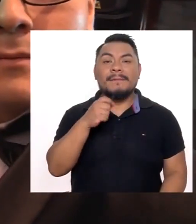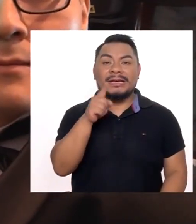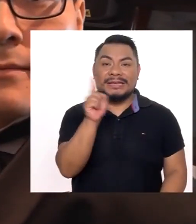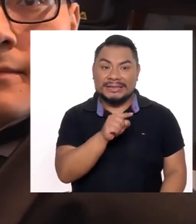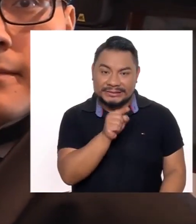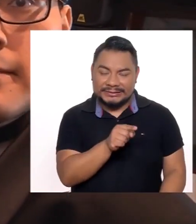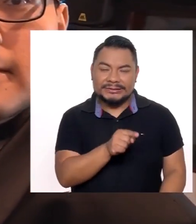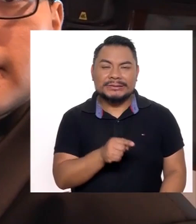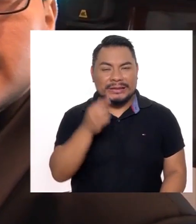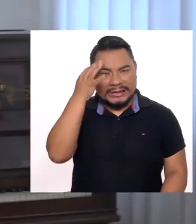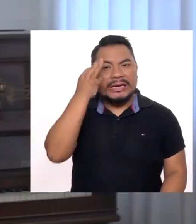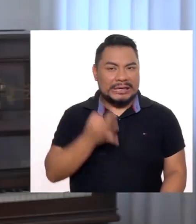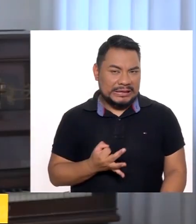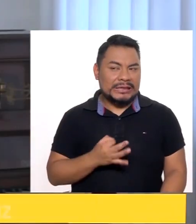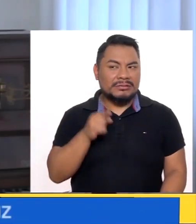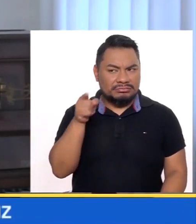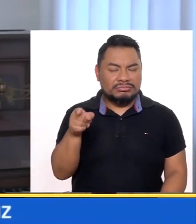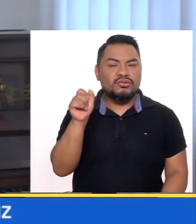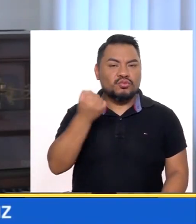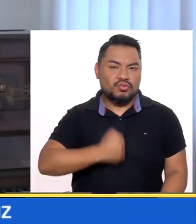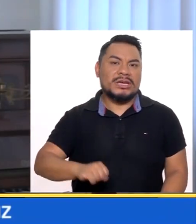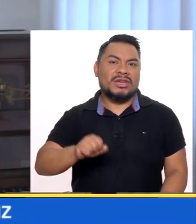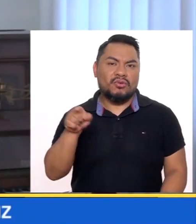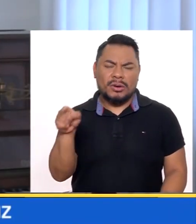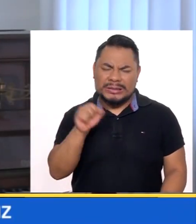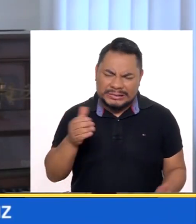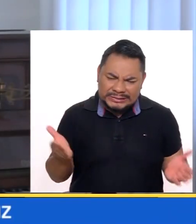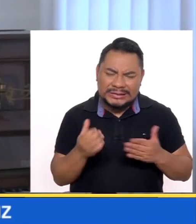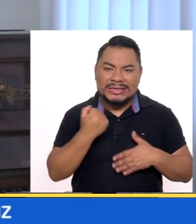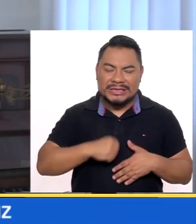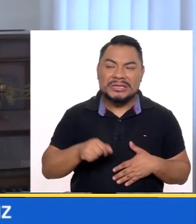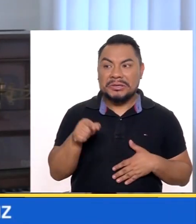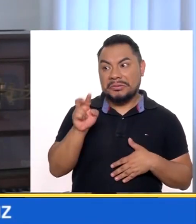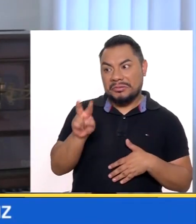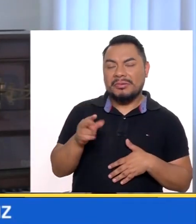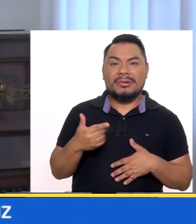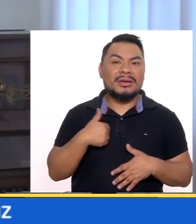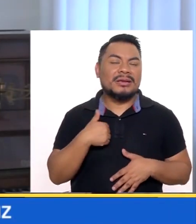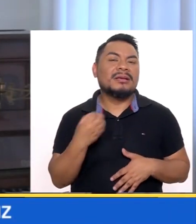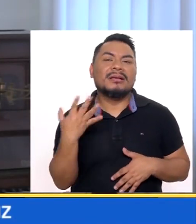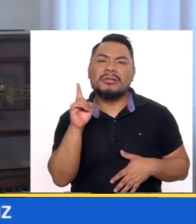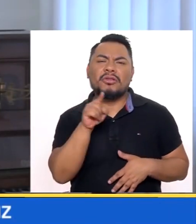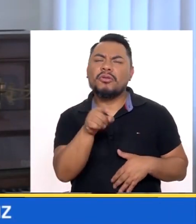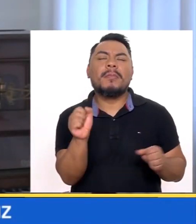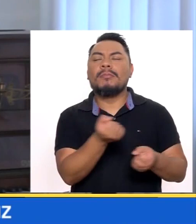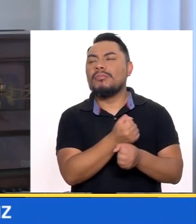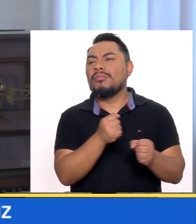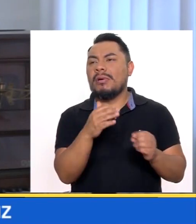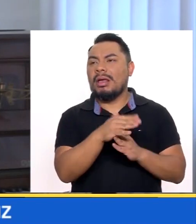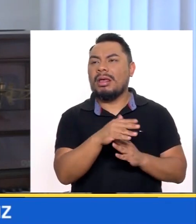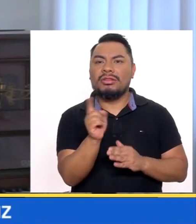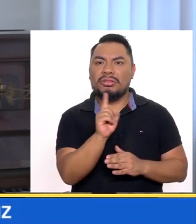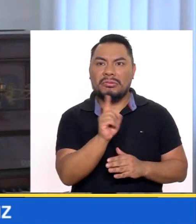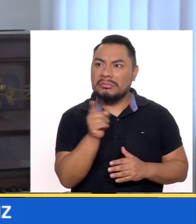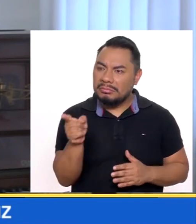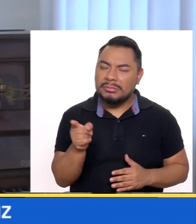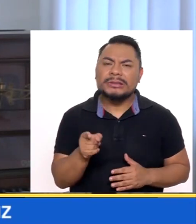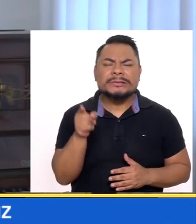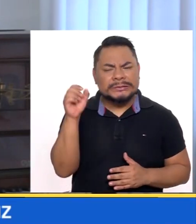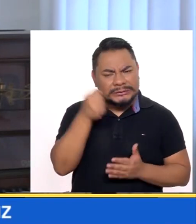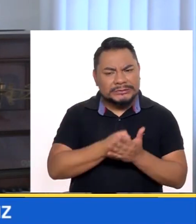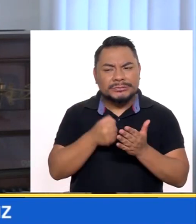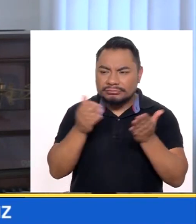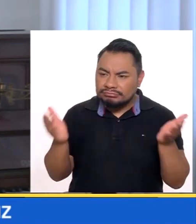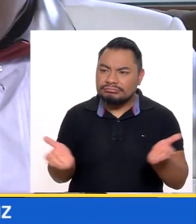Beatriz Creyó Creyó en su hijo Y dijo no A mí nadie me va a decir que él no puede Entonces